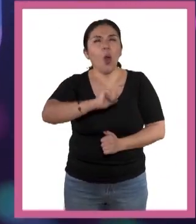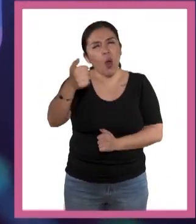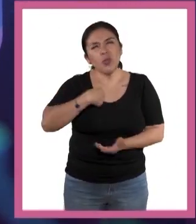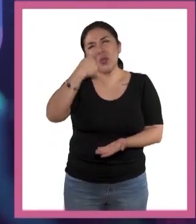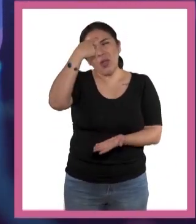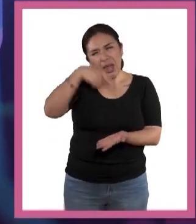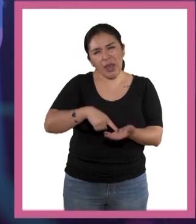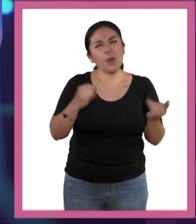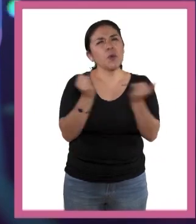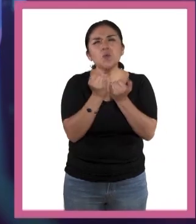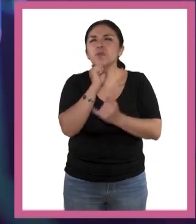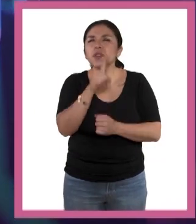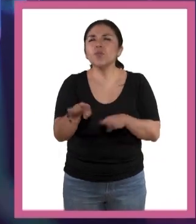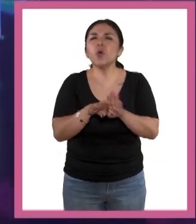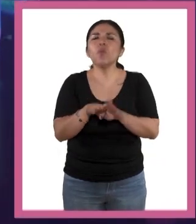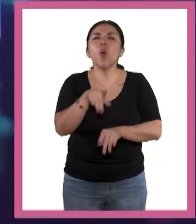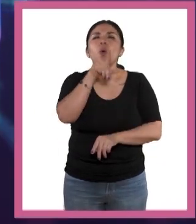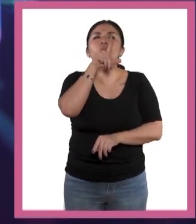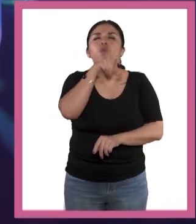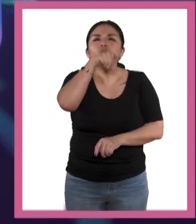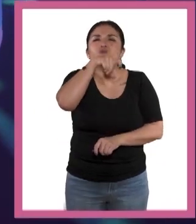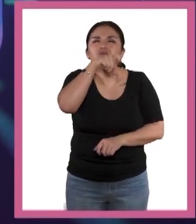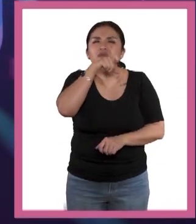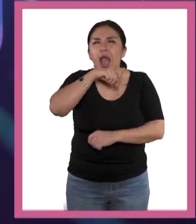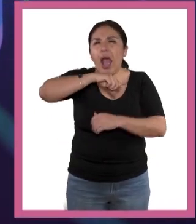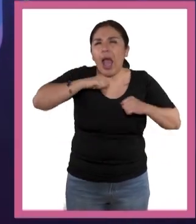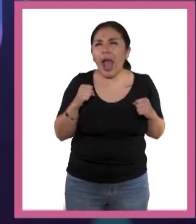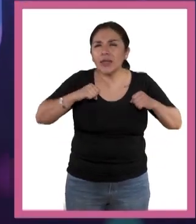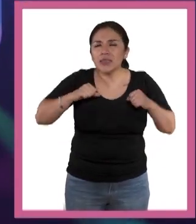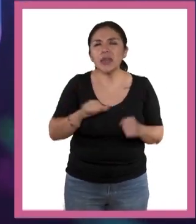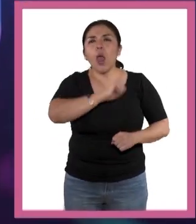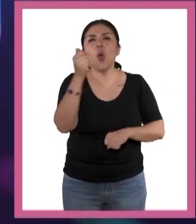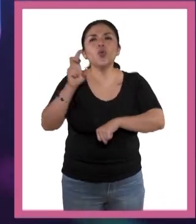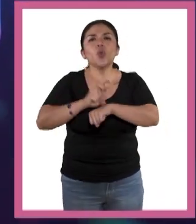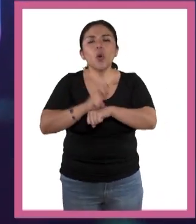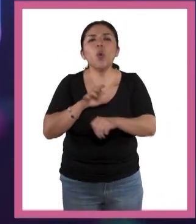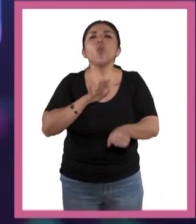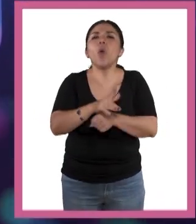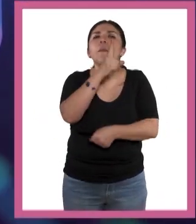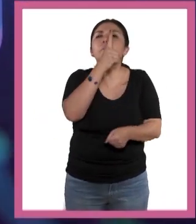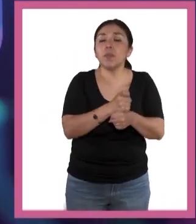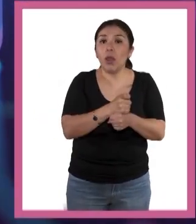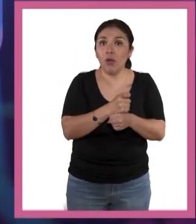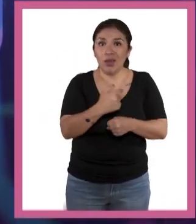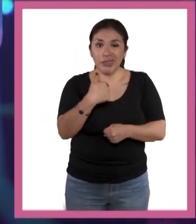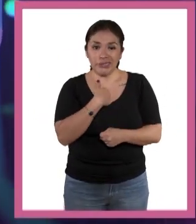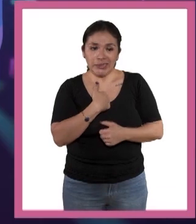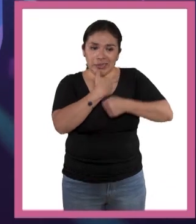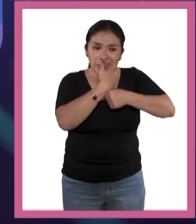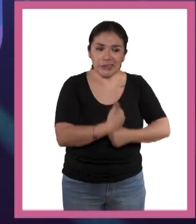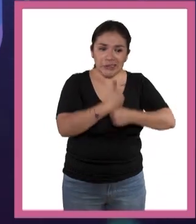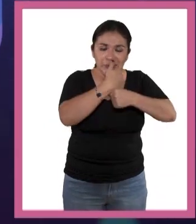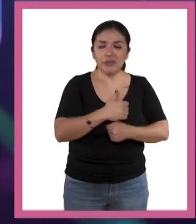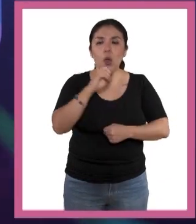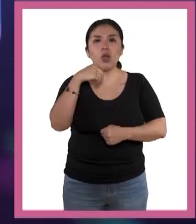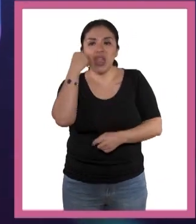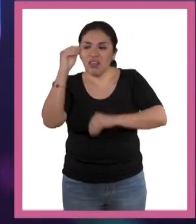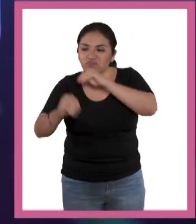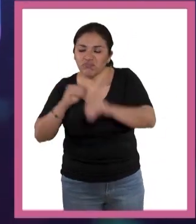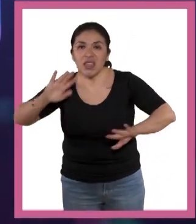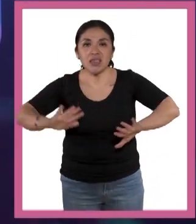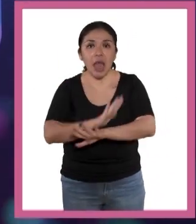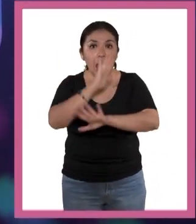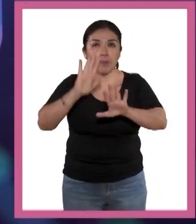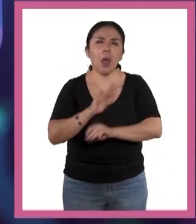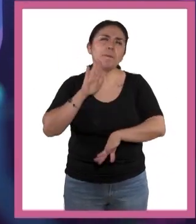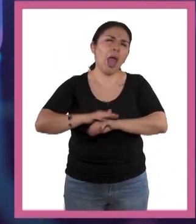vez llegamos al juego del huevo y la gallina. ¿Qué fue primero? Nuestra vulnerabilidad o nuestra capacidad para modificar el ambiente. En primeras